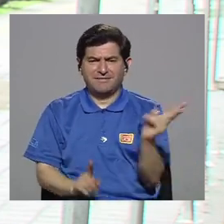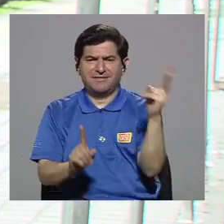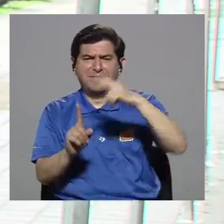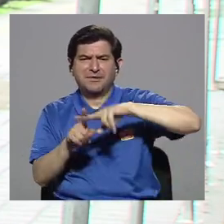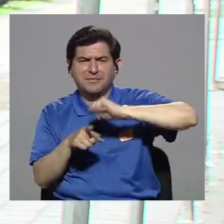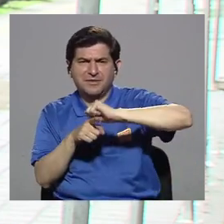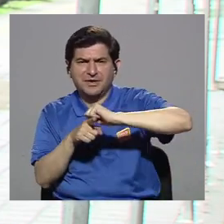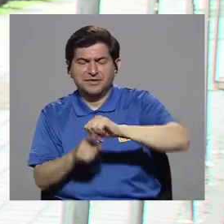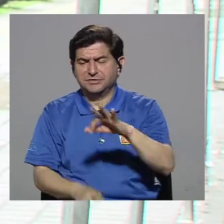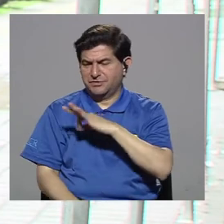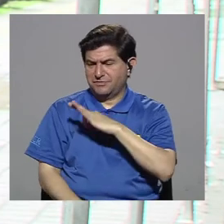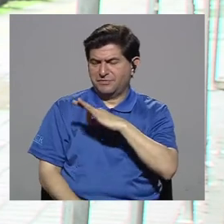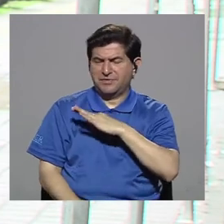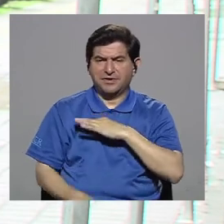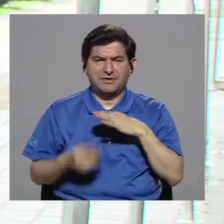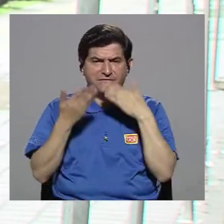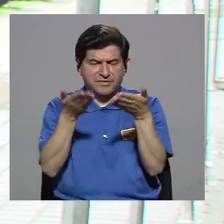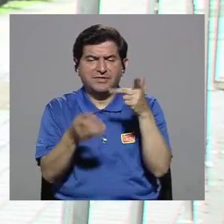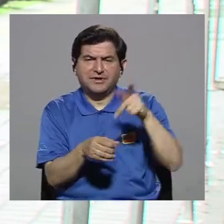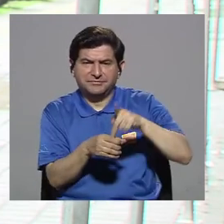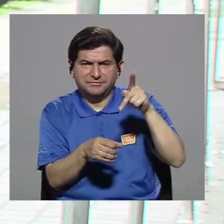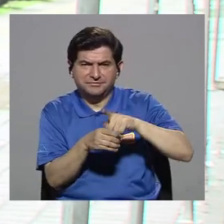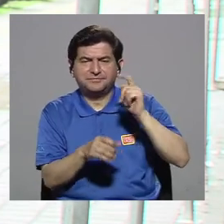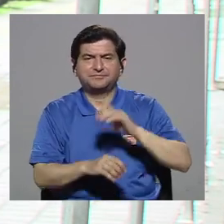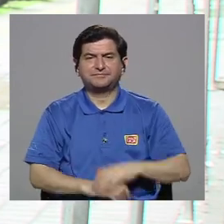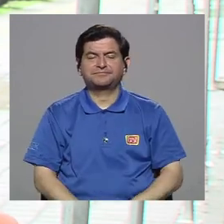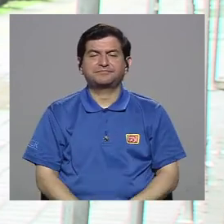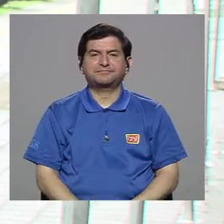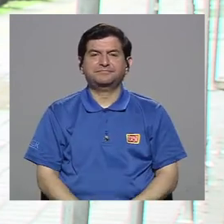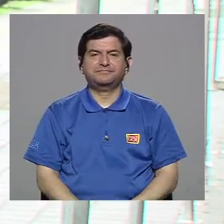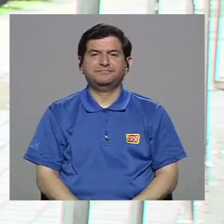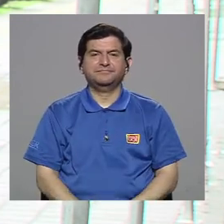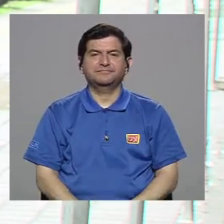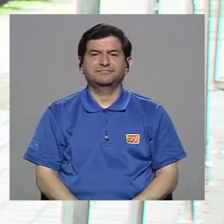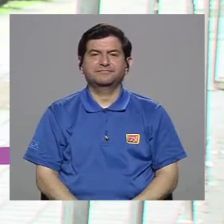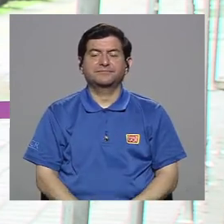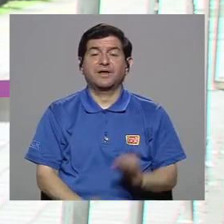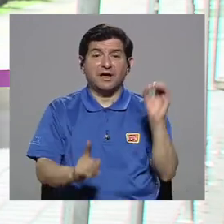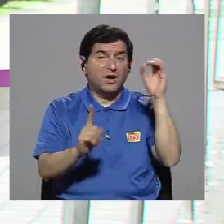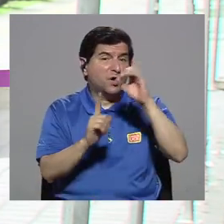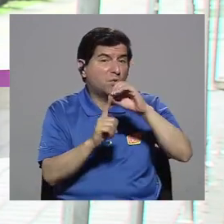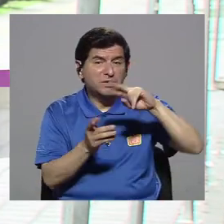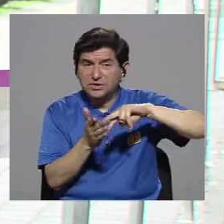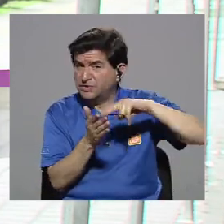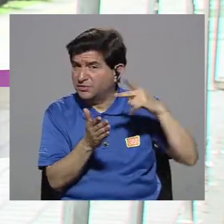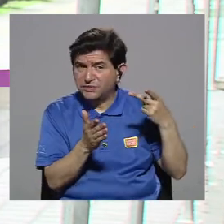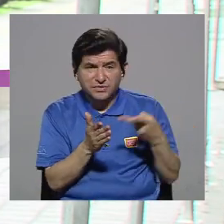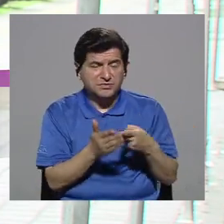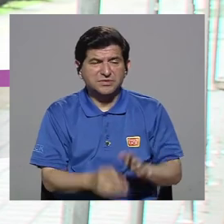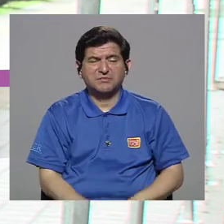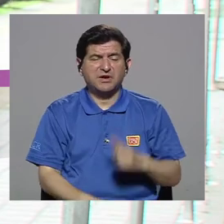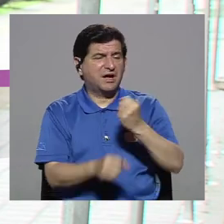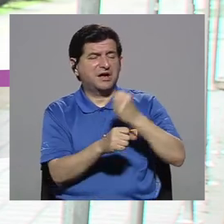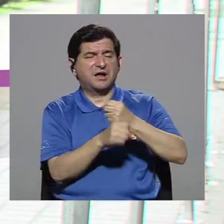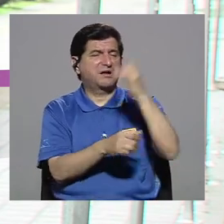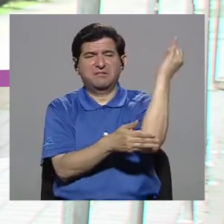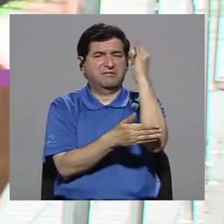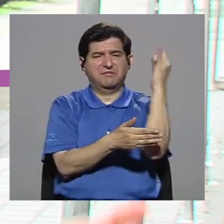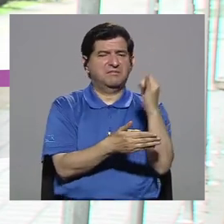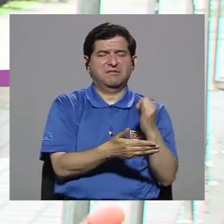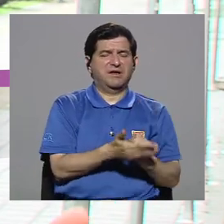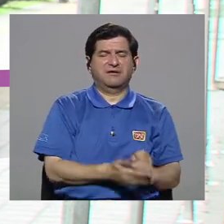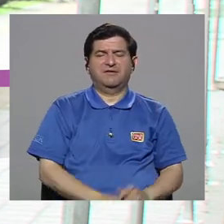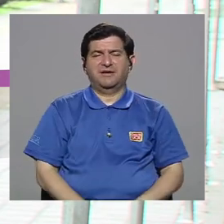Esa experiencia práctica, ese bienestar que le generaba la participación. Entonces, el objetivo no era